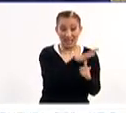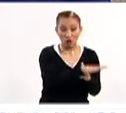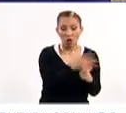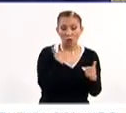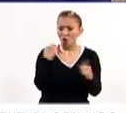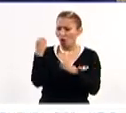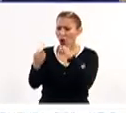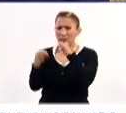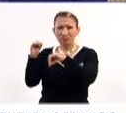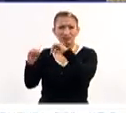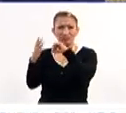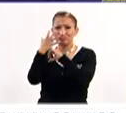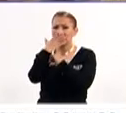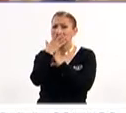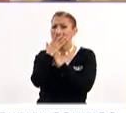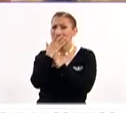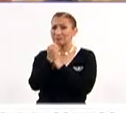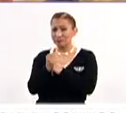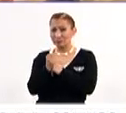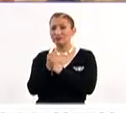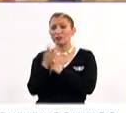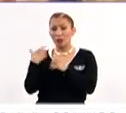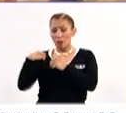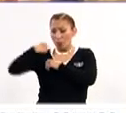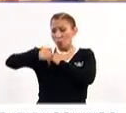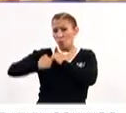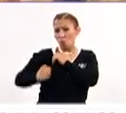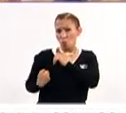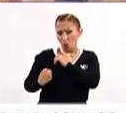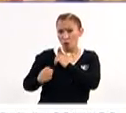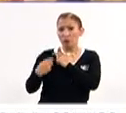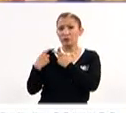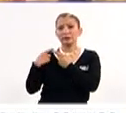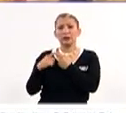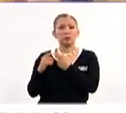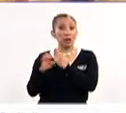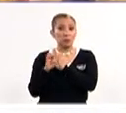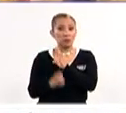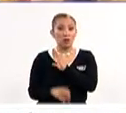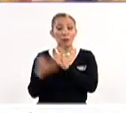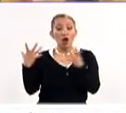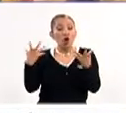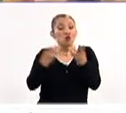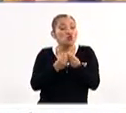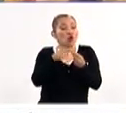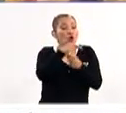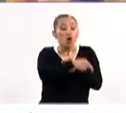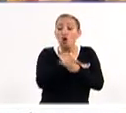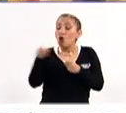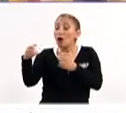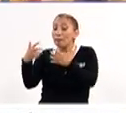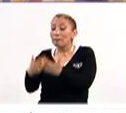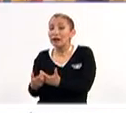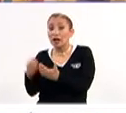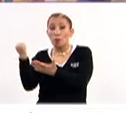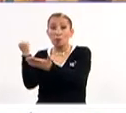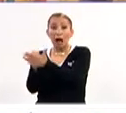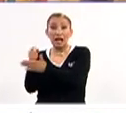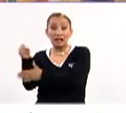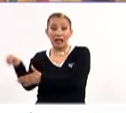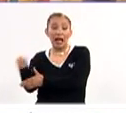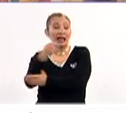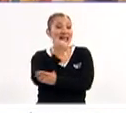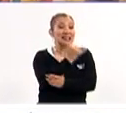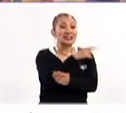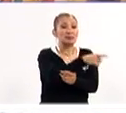preciosísimas, en bolsas, sí, claro, claro que sí, pero es en conjunto con la firma, ¿no? Es algo que